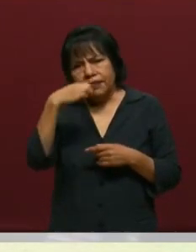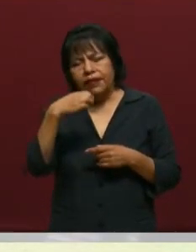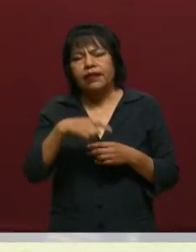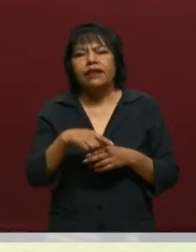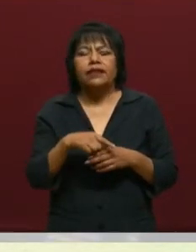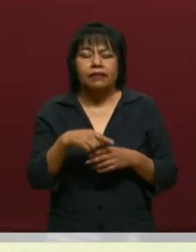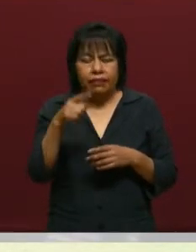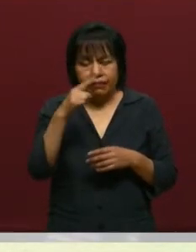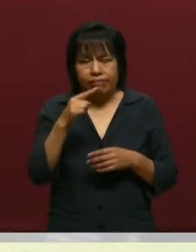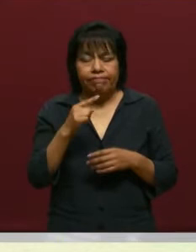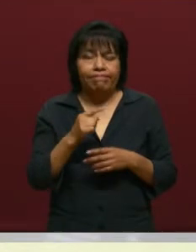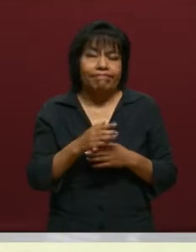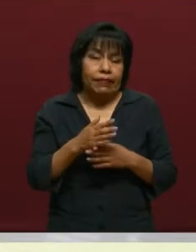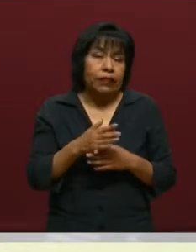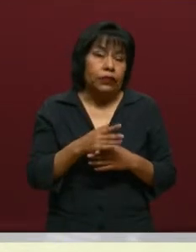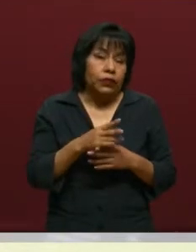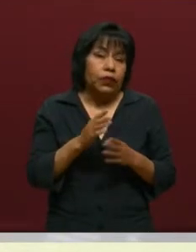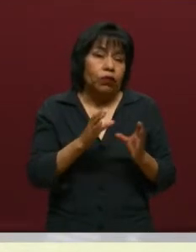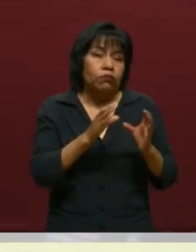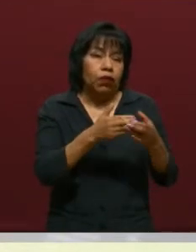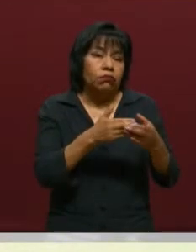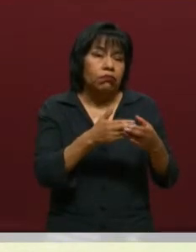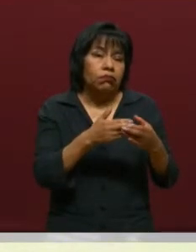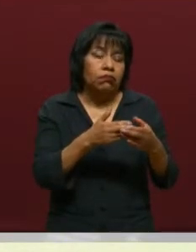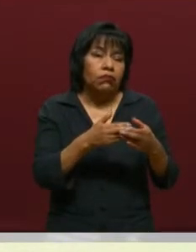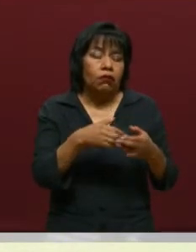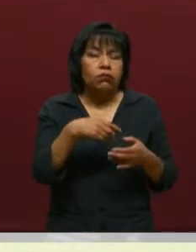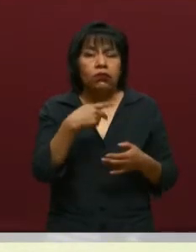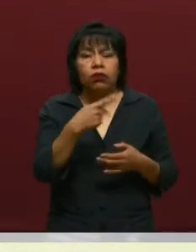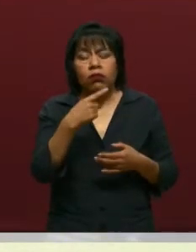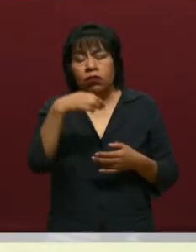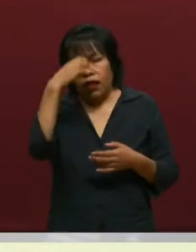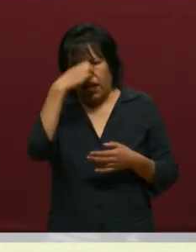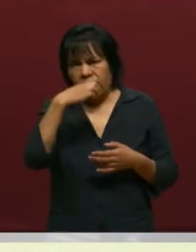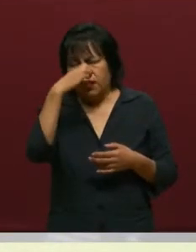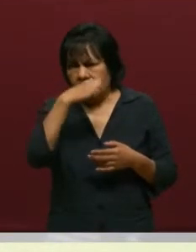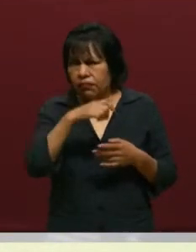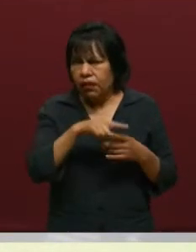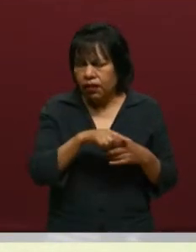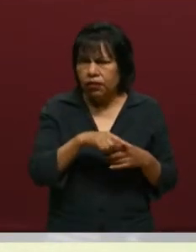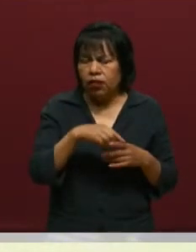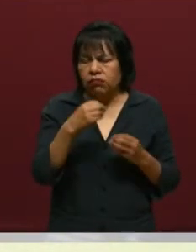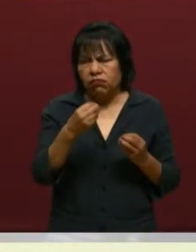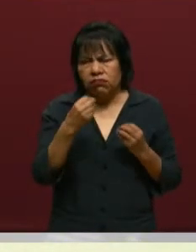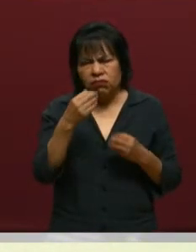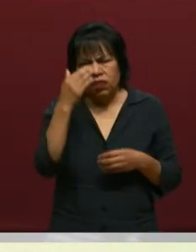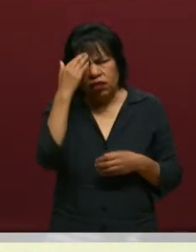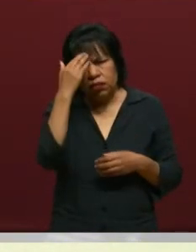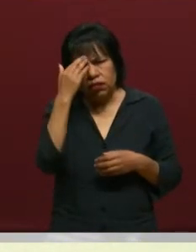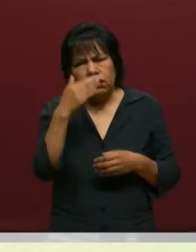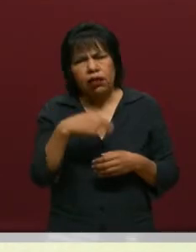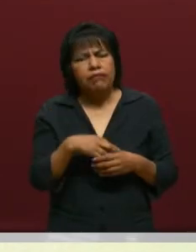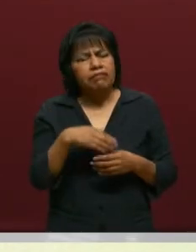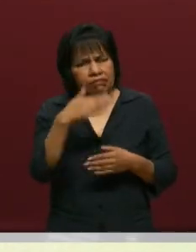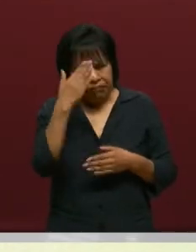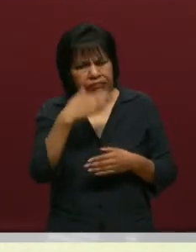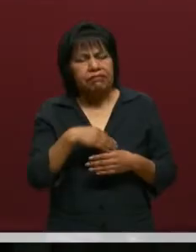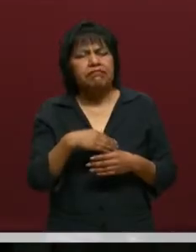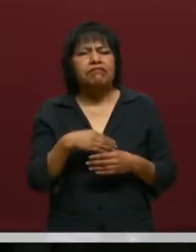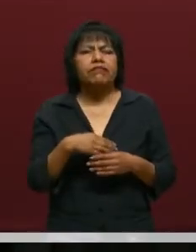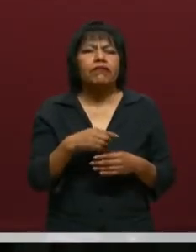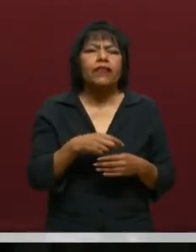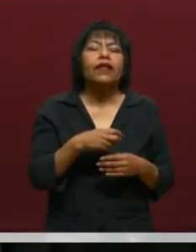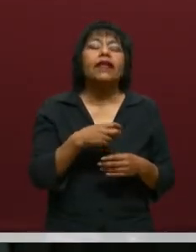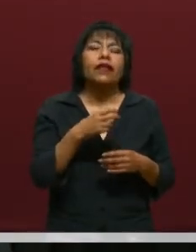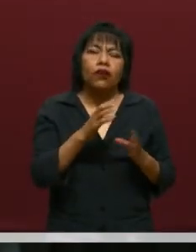enriquecedor formado con estos cuerpos académicos tan sólidos y con tanto conocimiento. Así es, y de hecho,